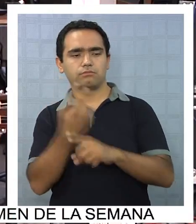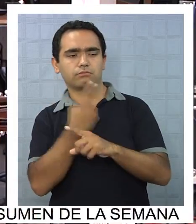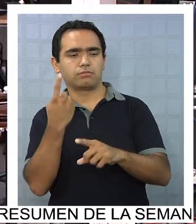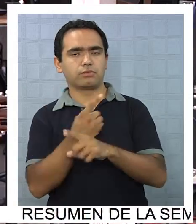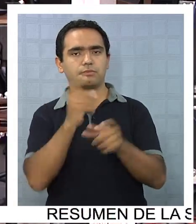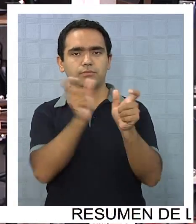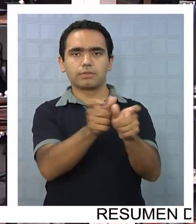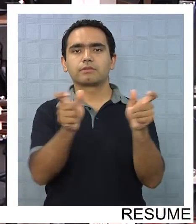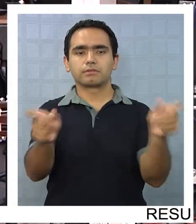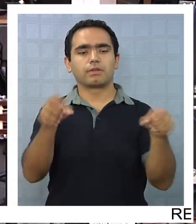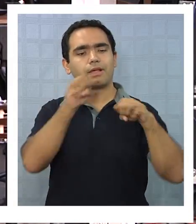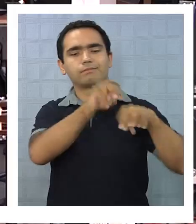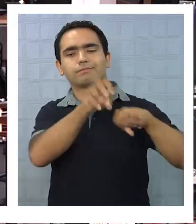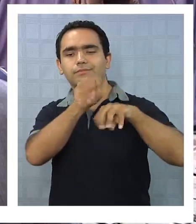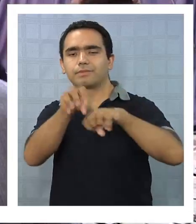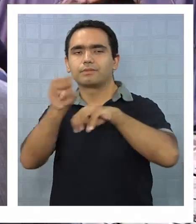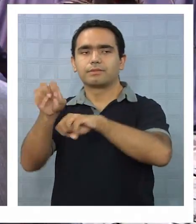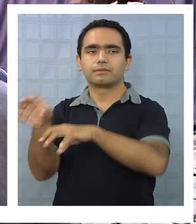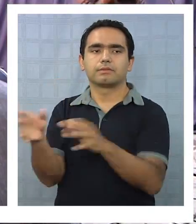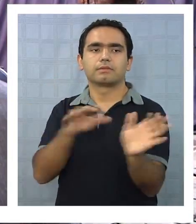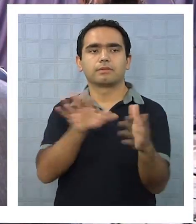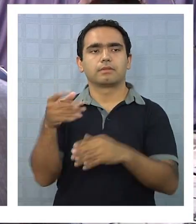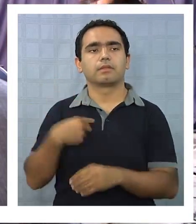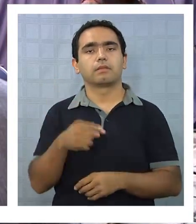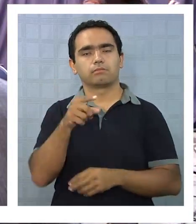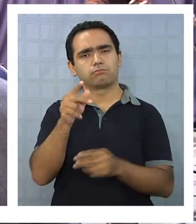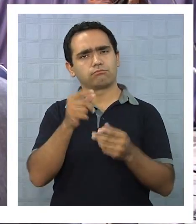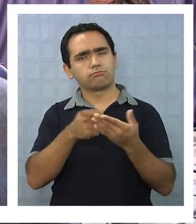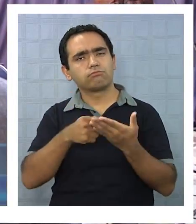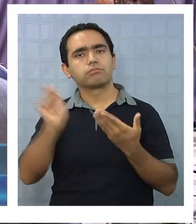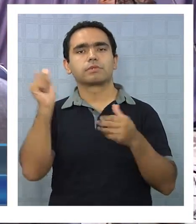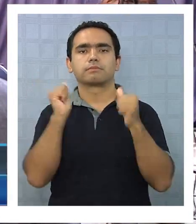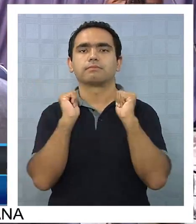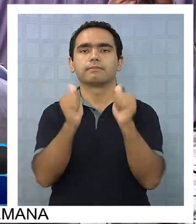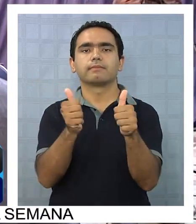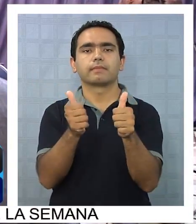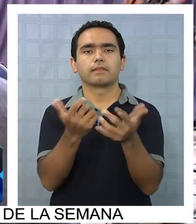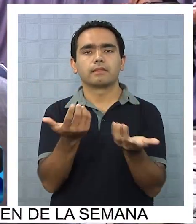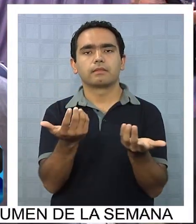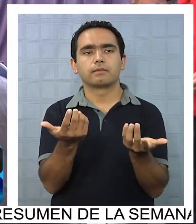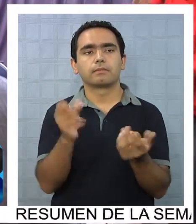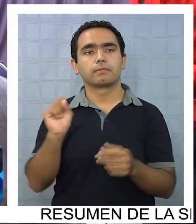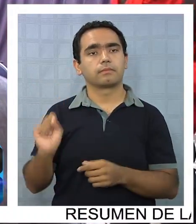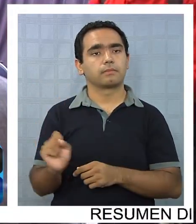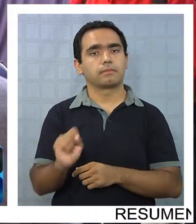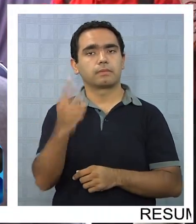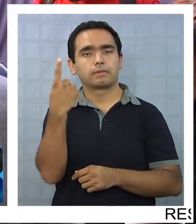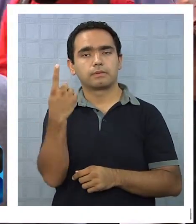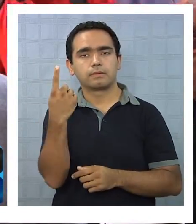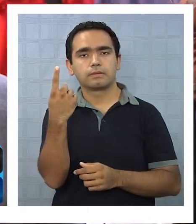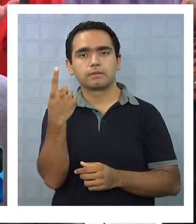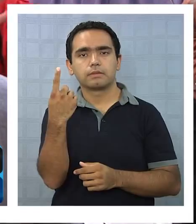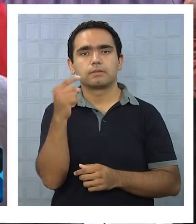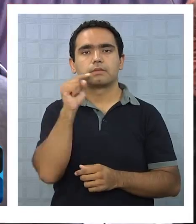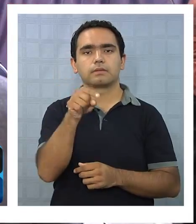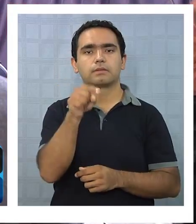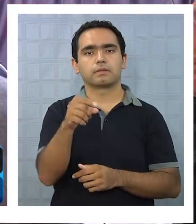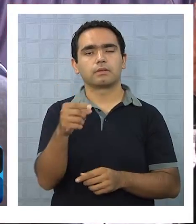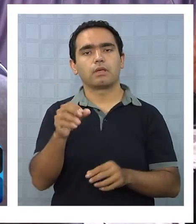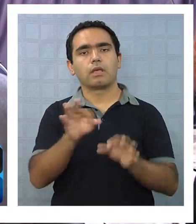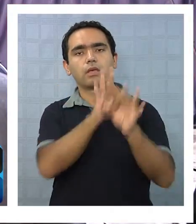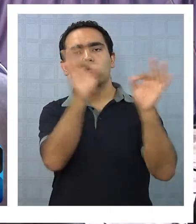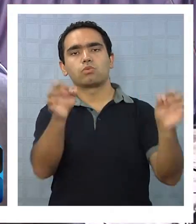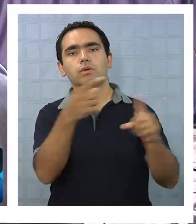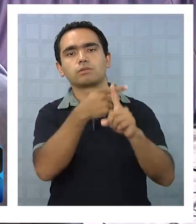los chicos que están recién partiendo. Ha sido excelente, tratamos de, en primera instancia, estaba para la enseñanza